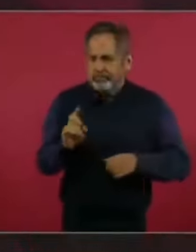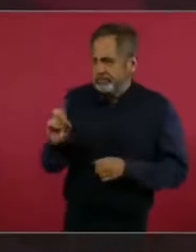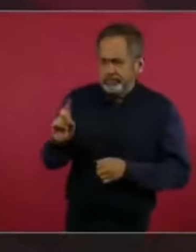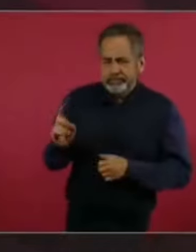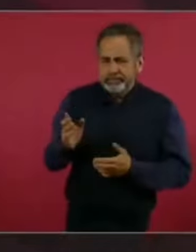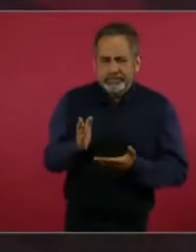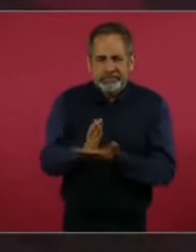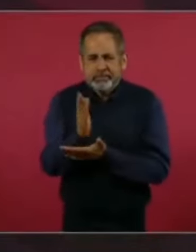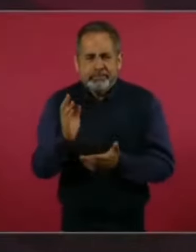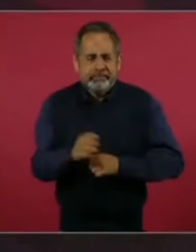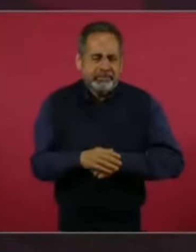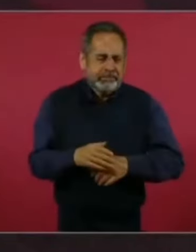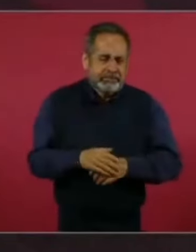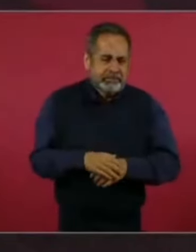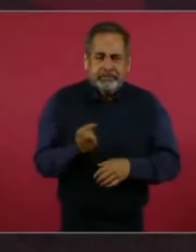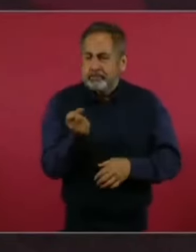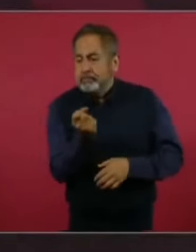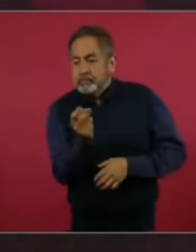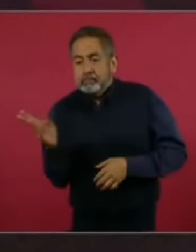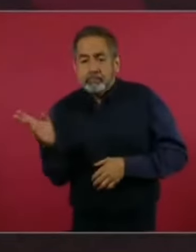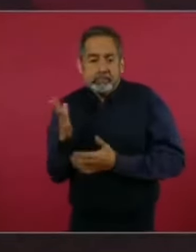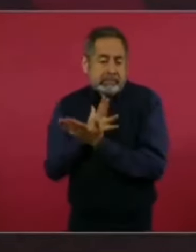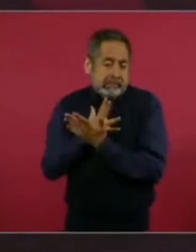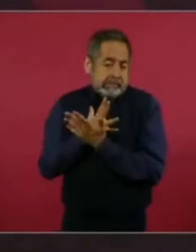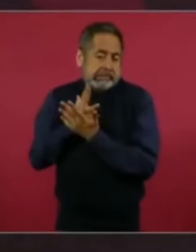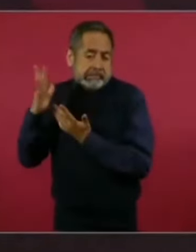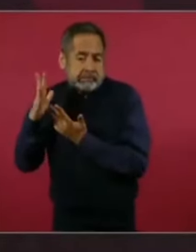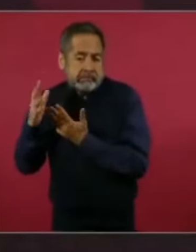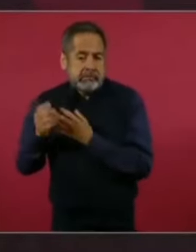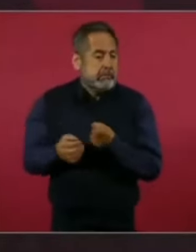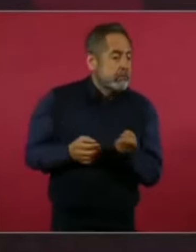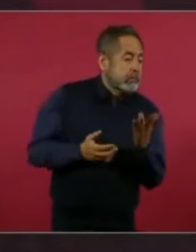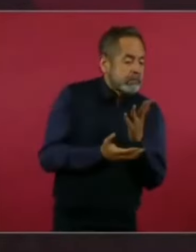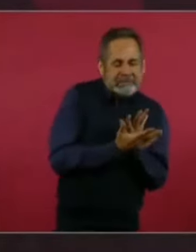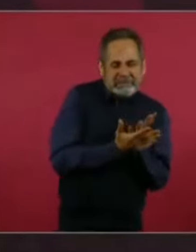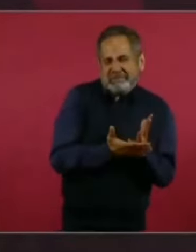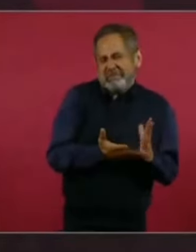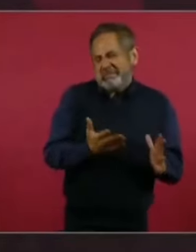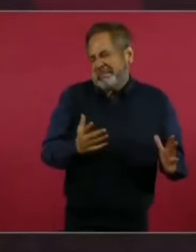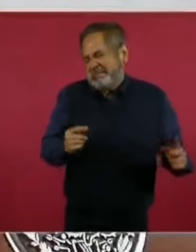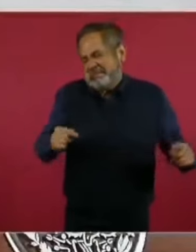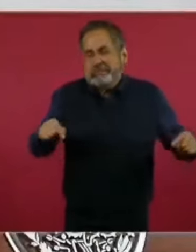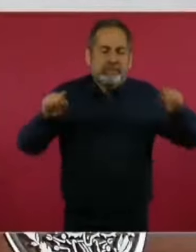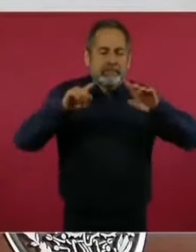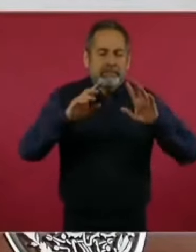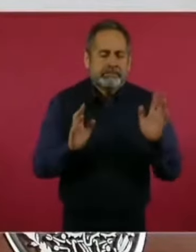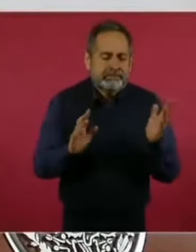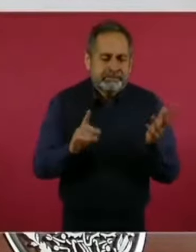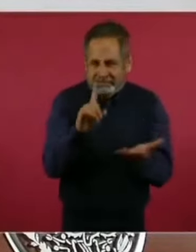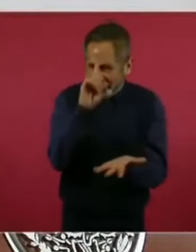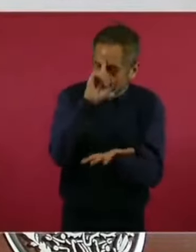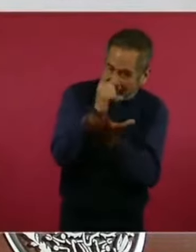que rayan en el fanatismo y eso